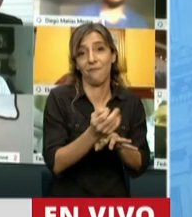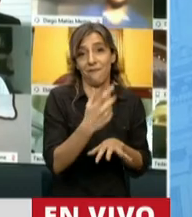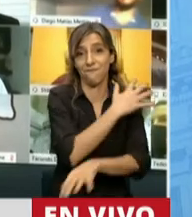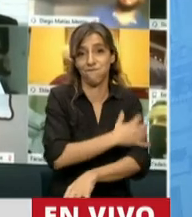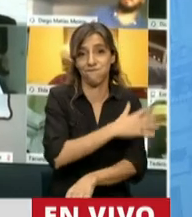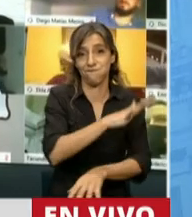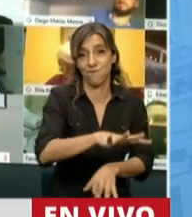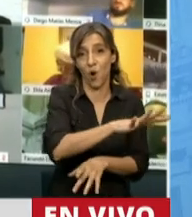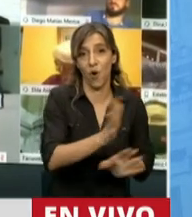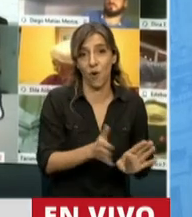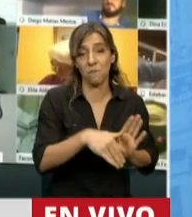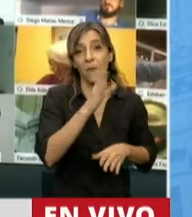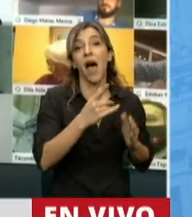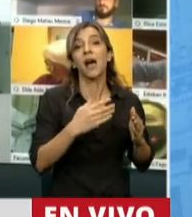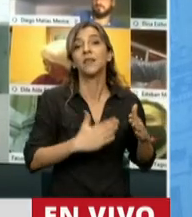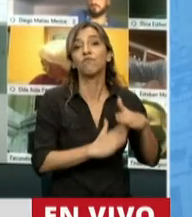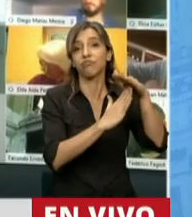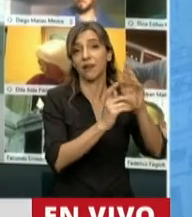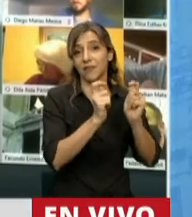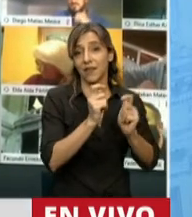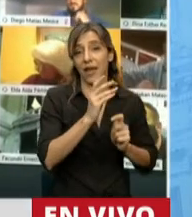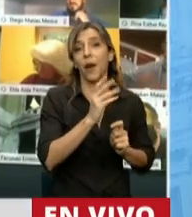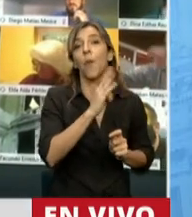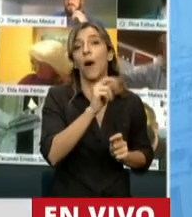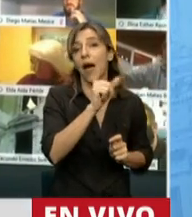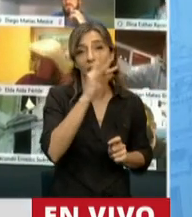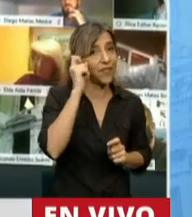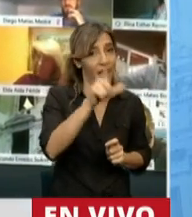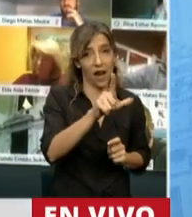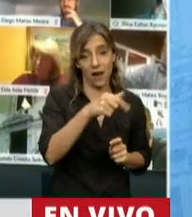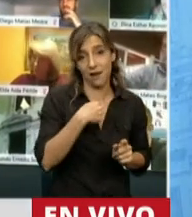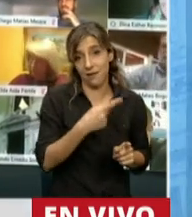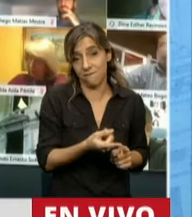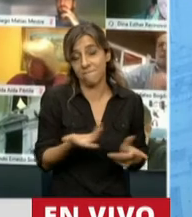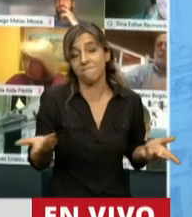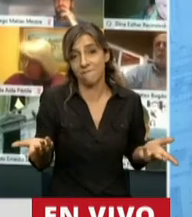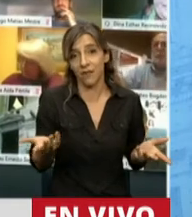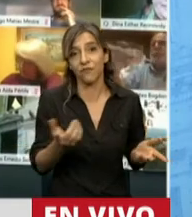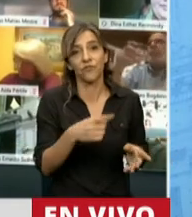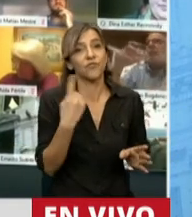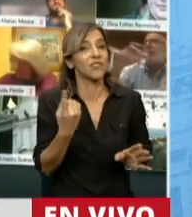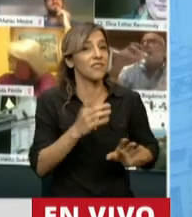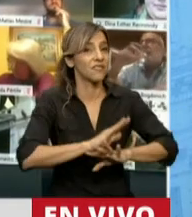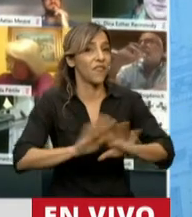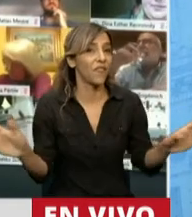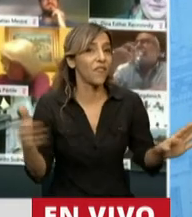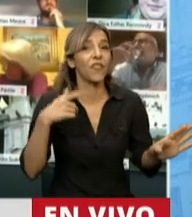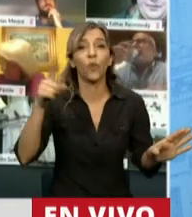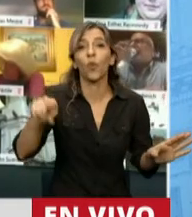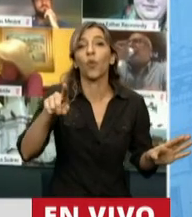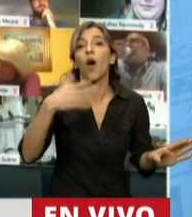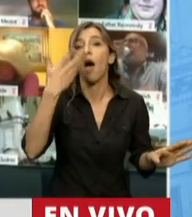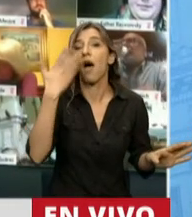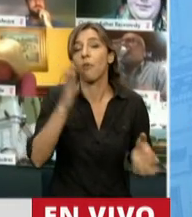silenciado por el cargo que le acaban de conceder a su señora esposa dejen de construir mentiras